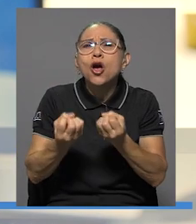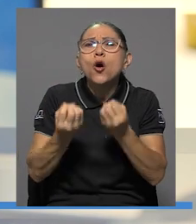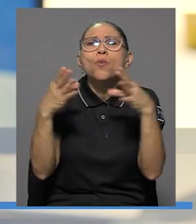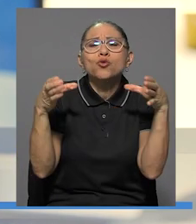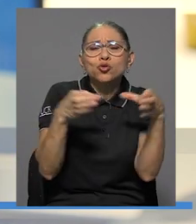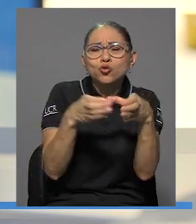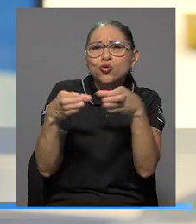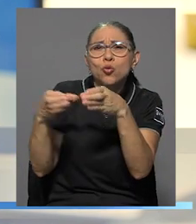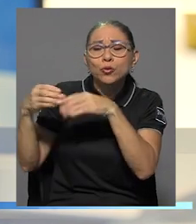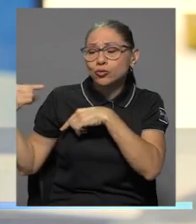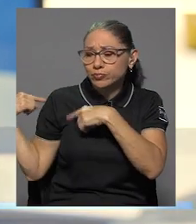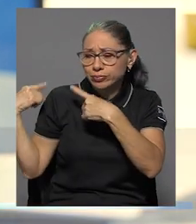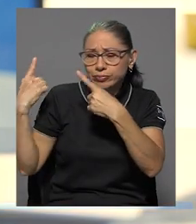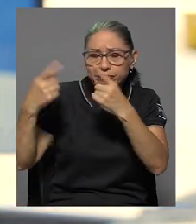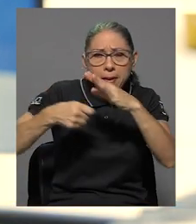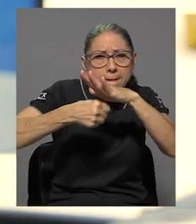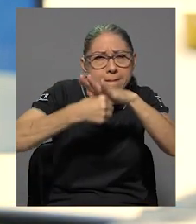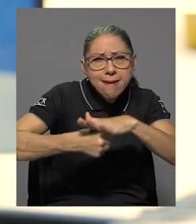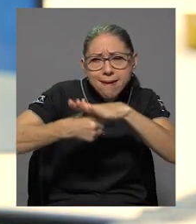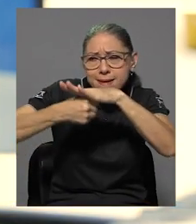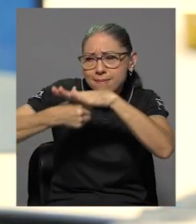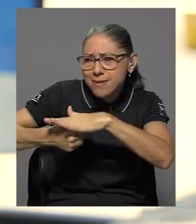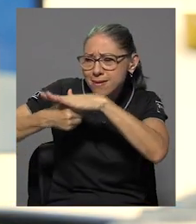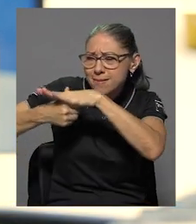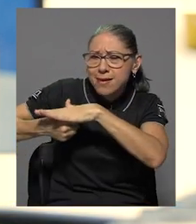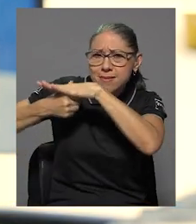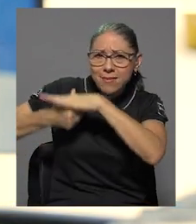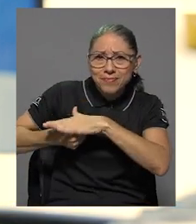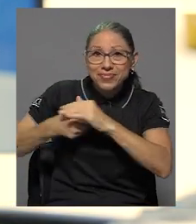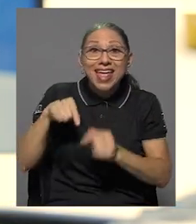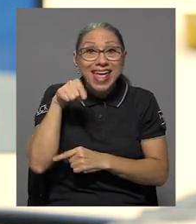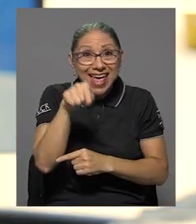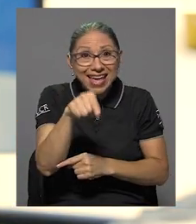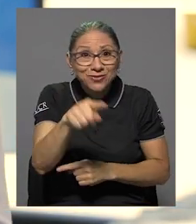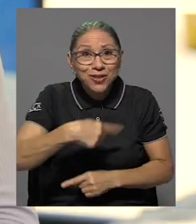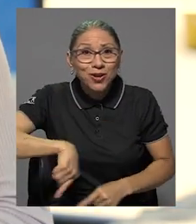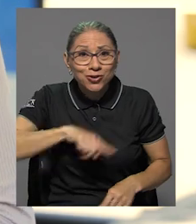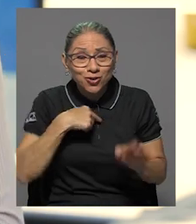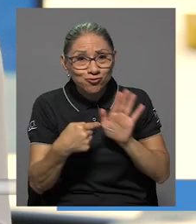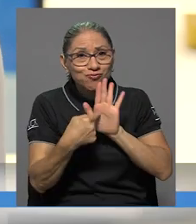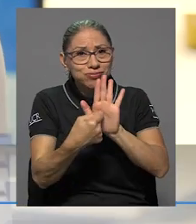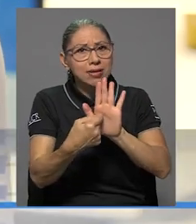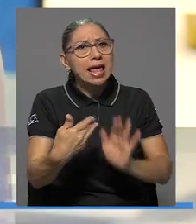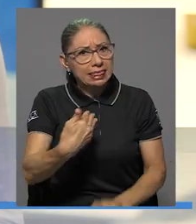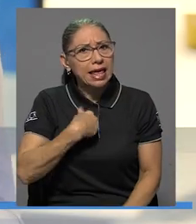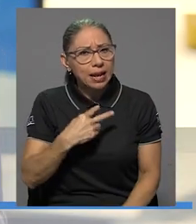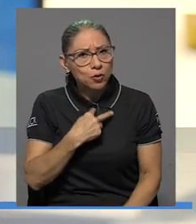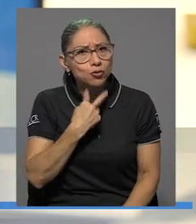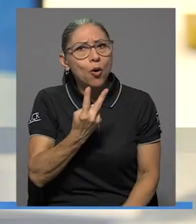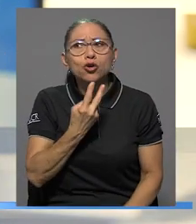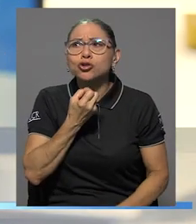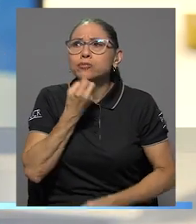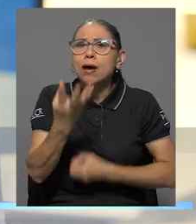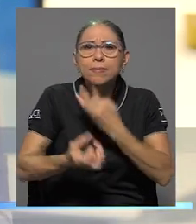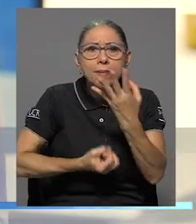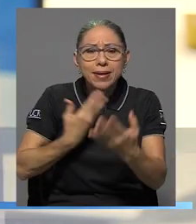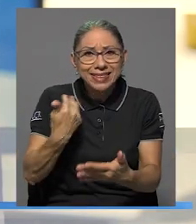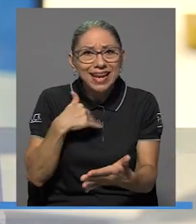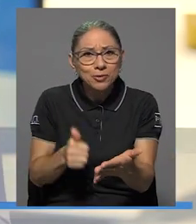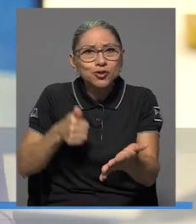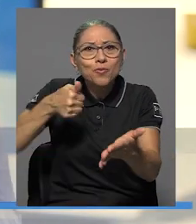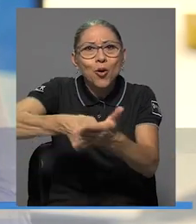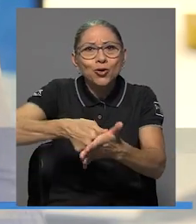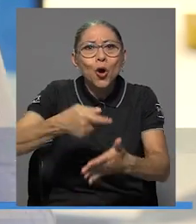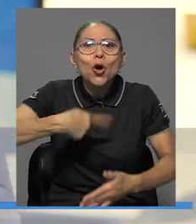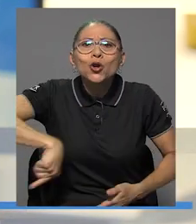comunidades oprimidas socialmente e históricamente y eso es lo que vamos a llevar a estos espacios, que tenemos voz, que tenemos